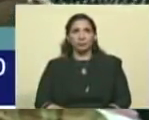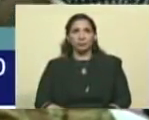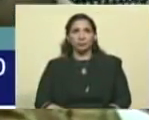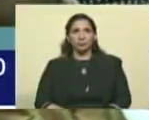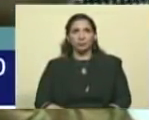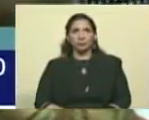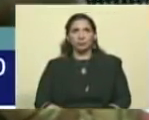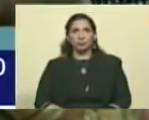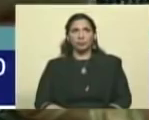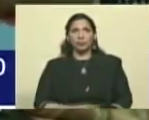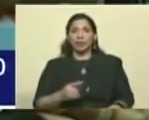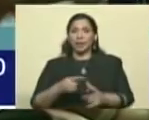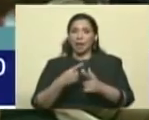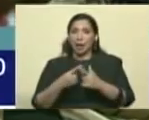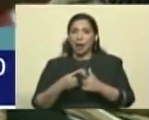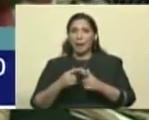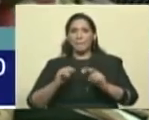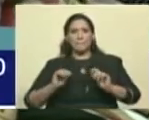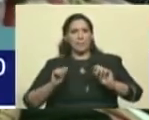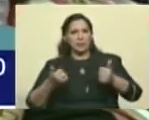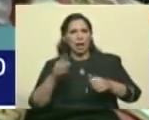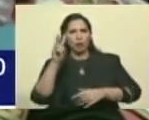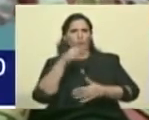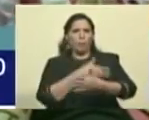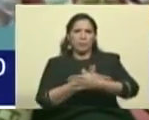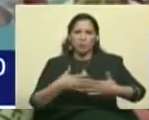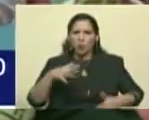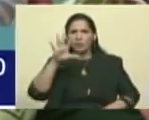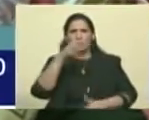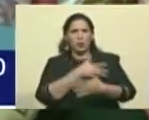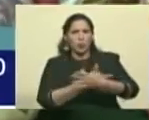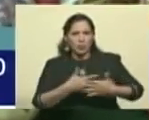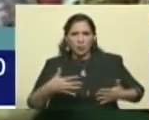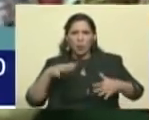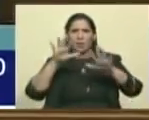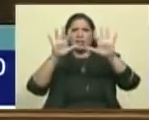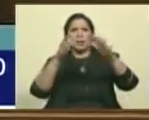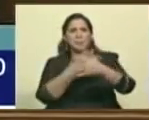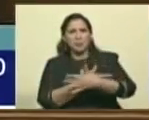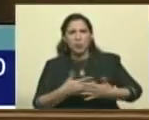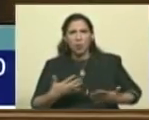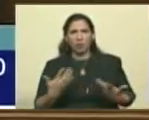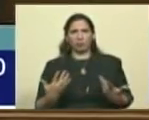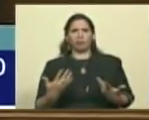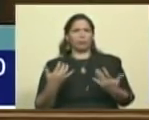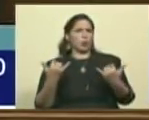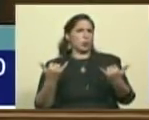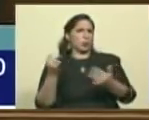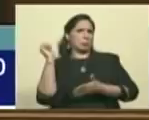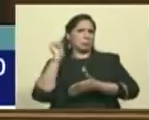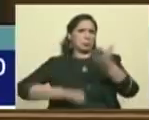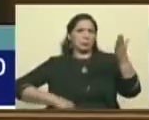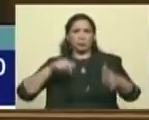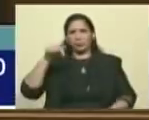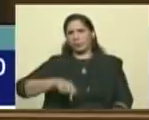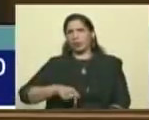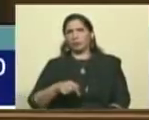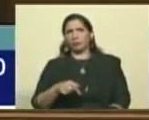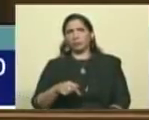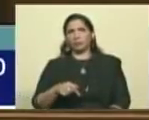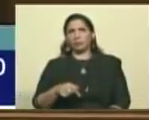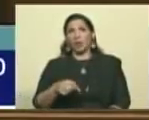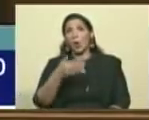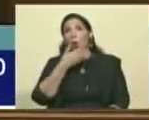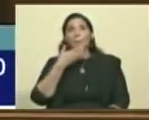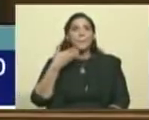Y entonces comenzaron a hablar unos de dos millones, unos de cinco, unos de diez, unos de dos. Total que aquí casi no quedaba nadie. Porque los